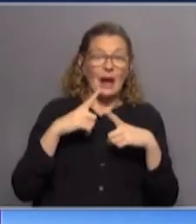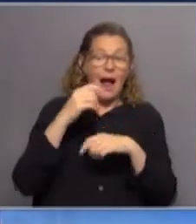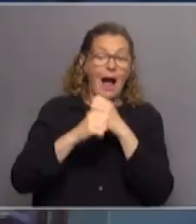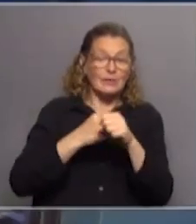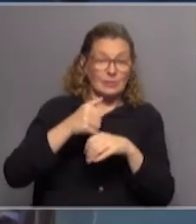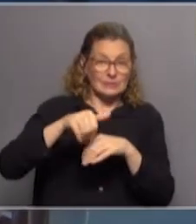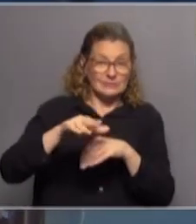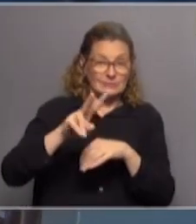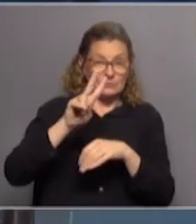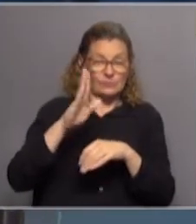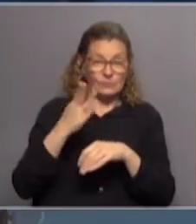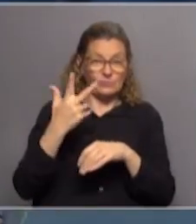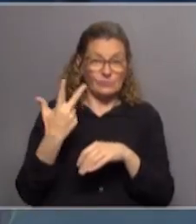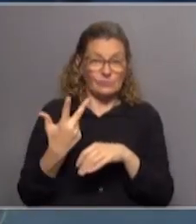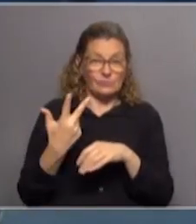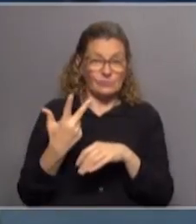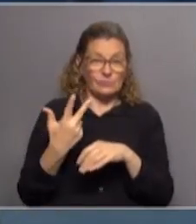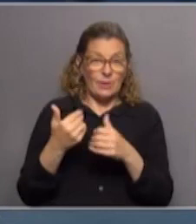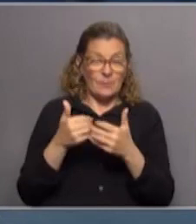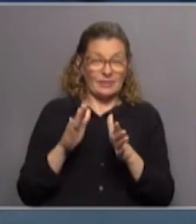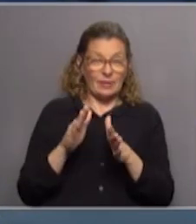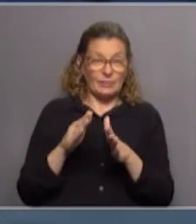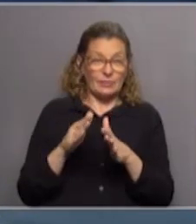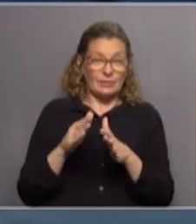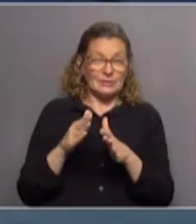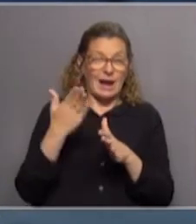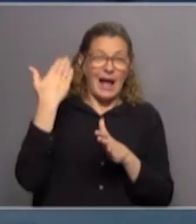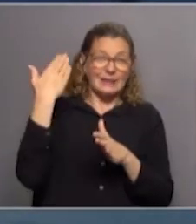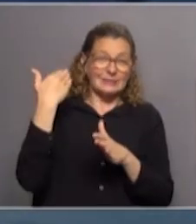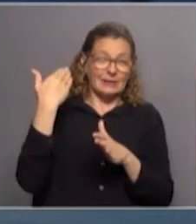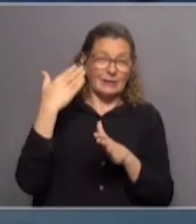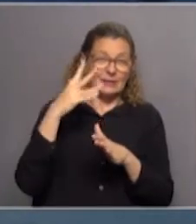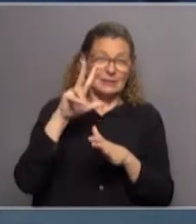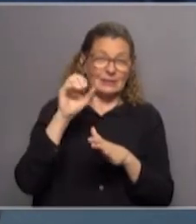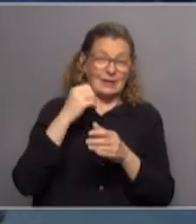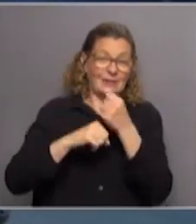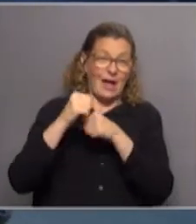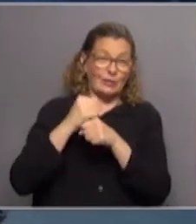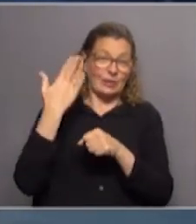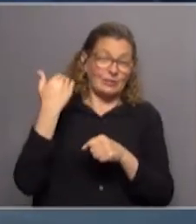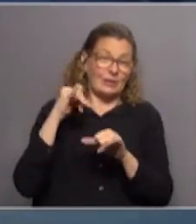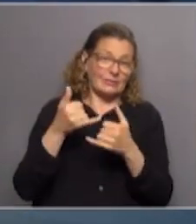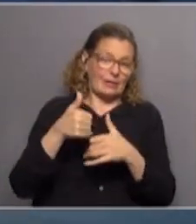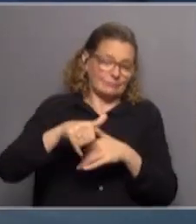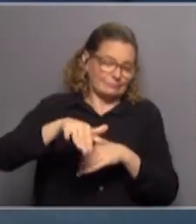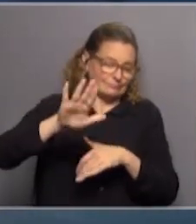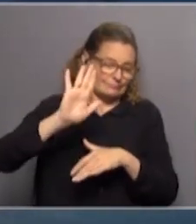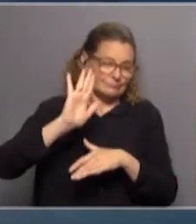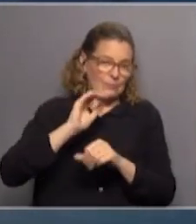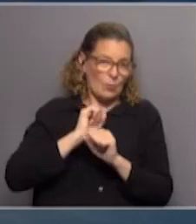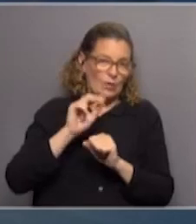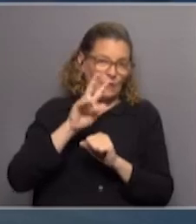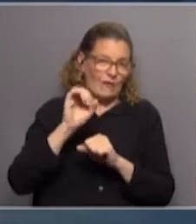para cumplir dos tercios de la pena, sino desde los hechos. Estamos hablando de hechos que ocurrieron hace más de 30 años, o sea que ya estarían pasando esos